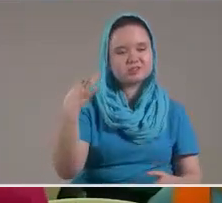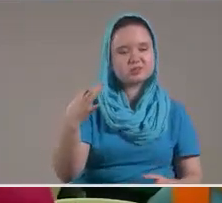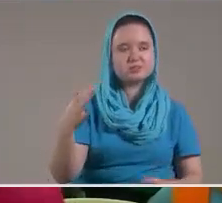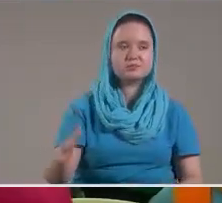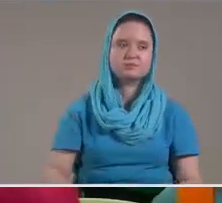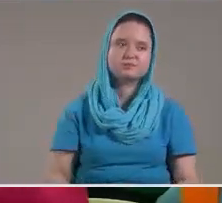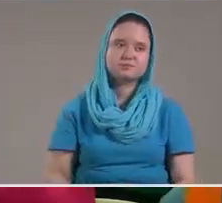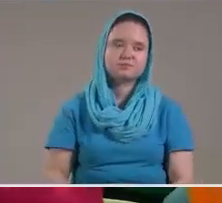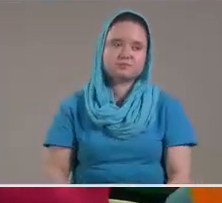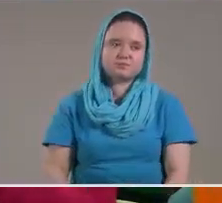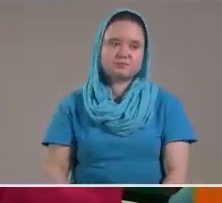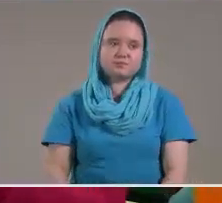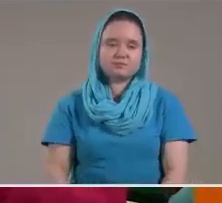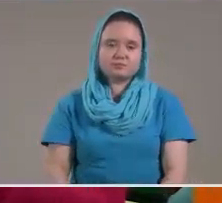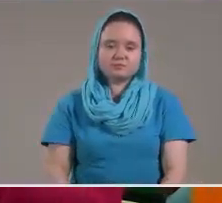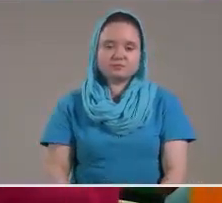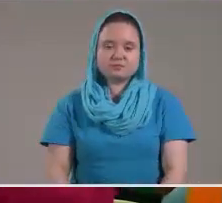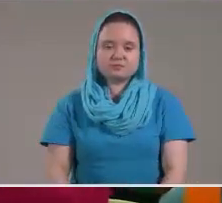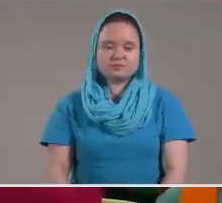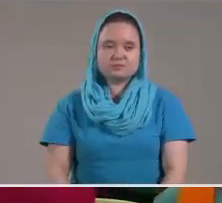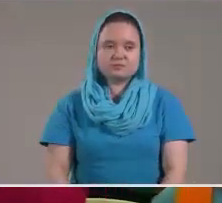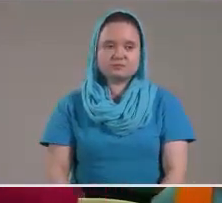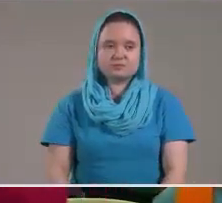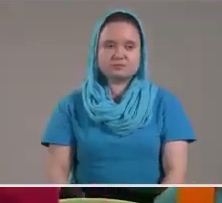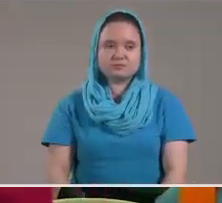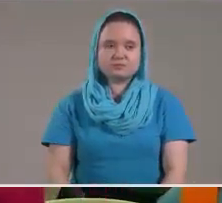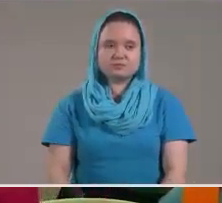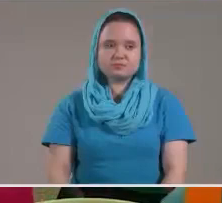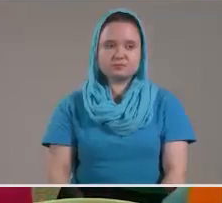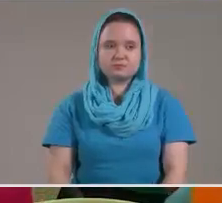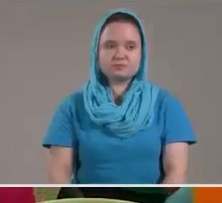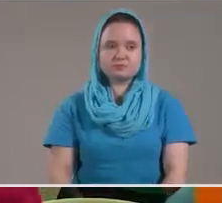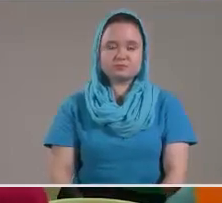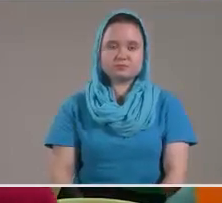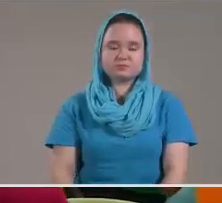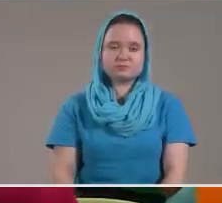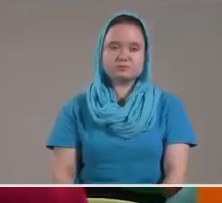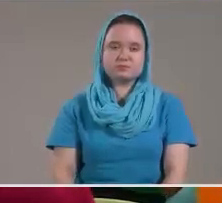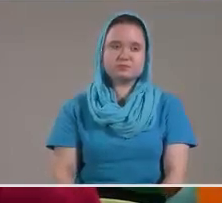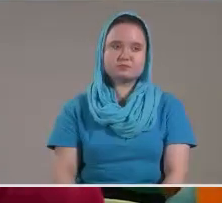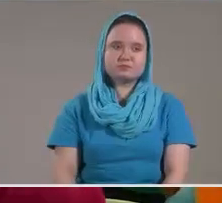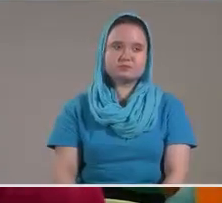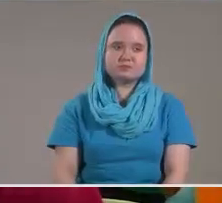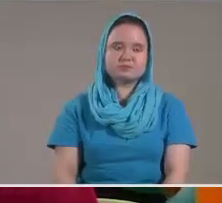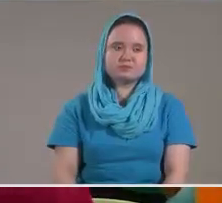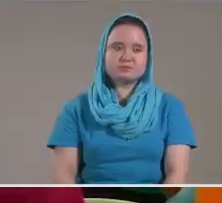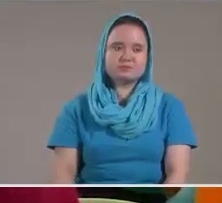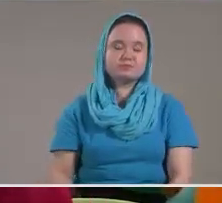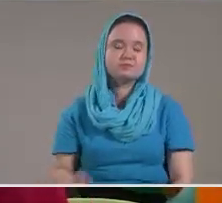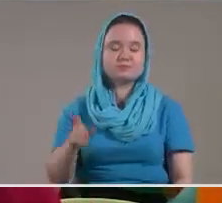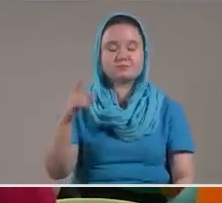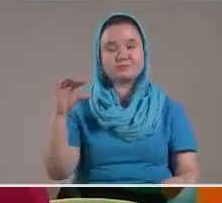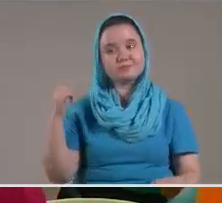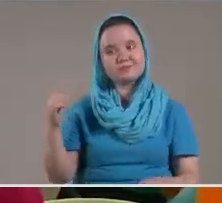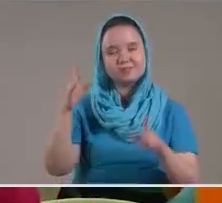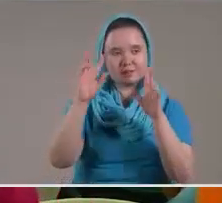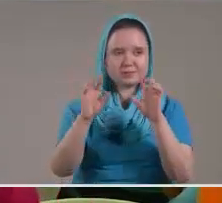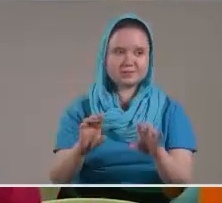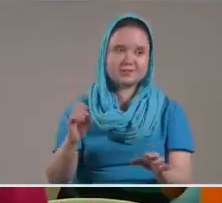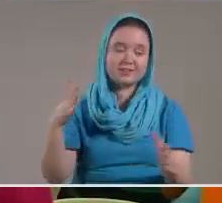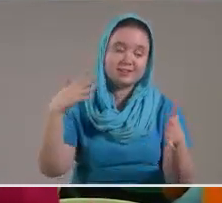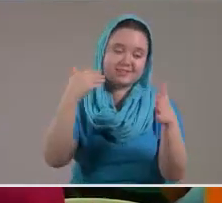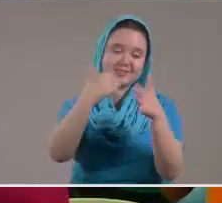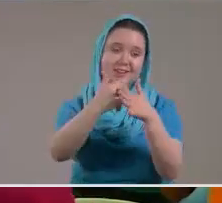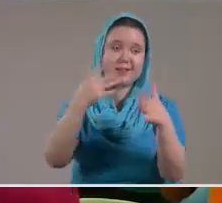Abierta Aquí hay hermanos Que estarán Esperando por ti Para recibirte Acércate Aquí creo que vienen Más personas Gloria a Dios